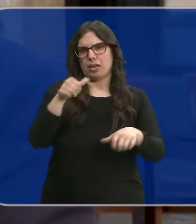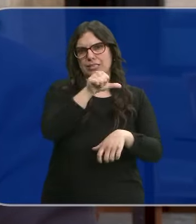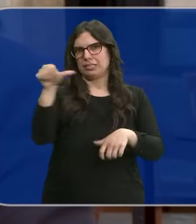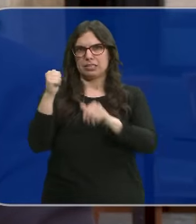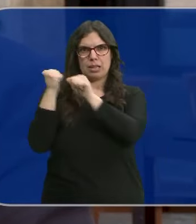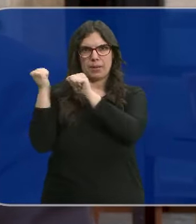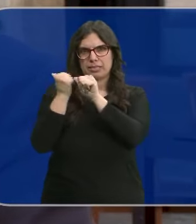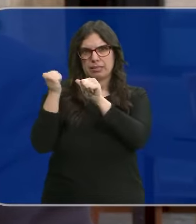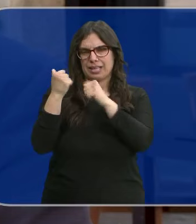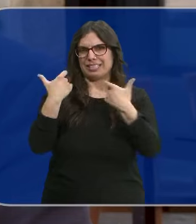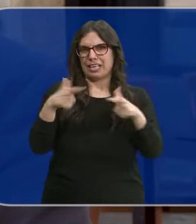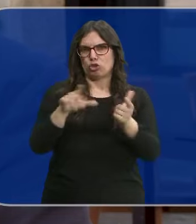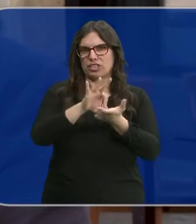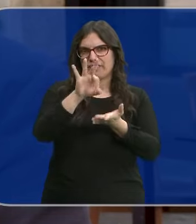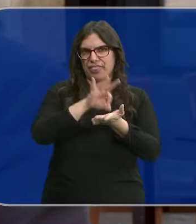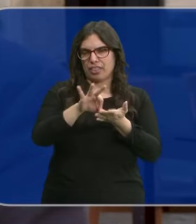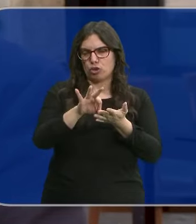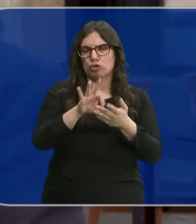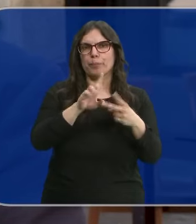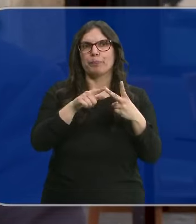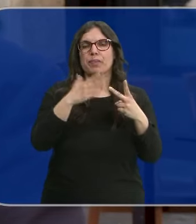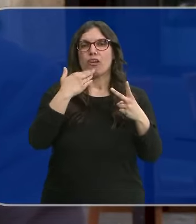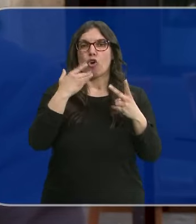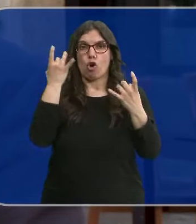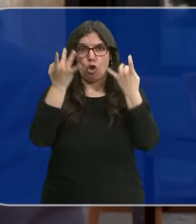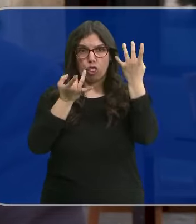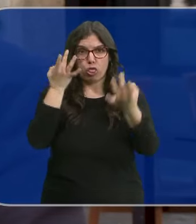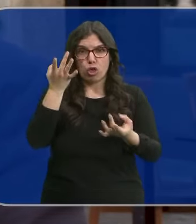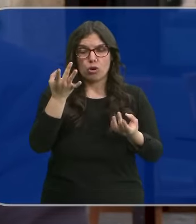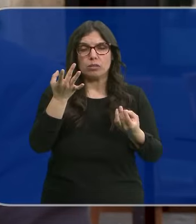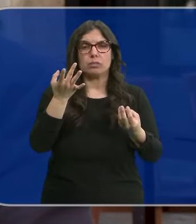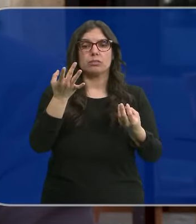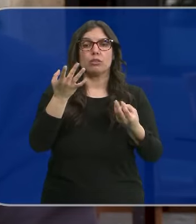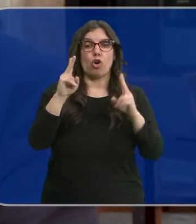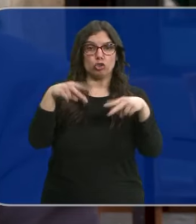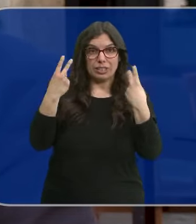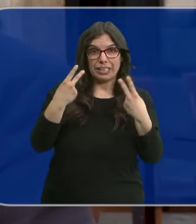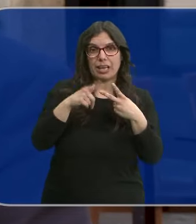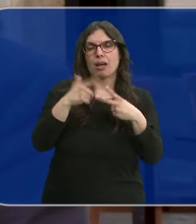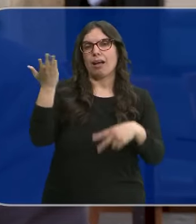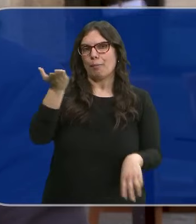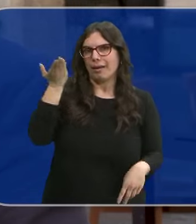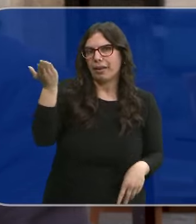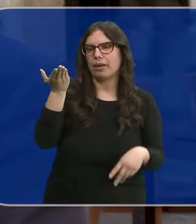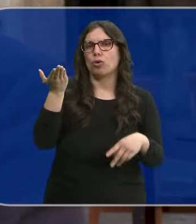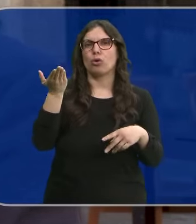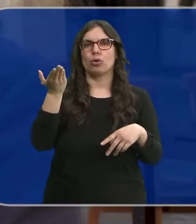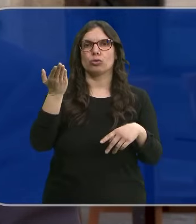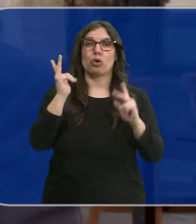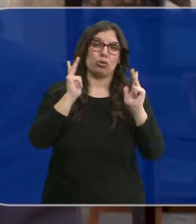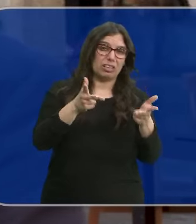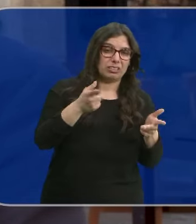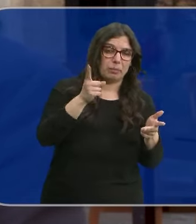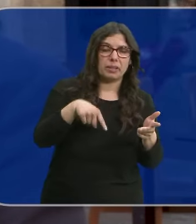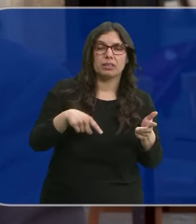para el sector servicios. Con ocio y dentro de lo que es hostelería, pues camareros, hostelería y